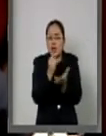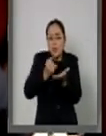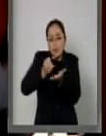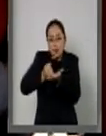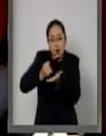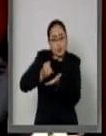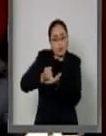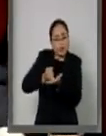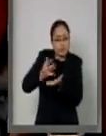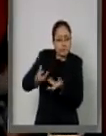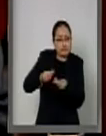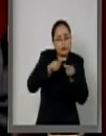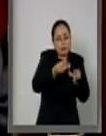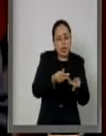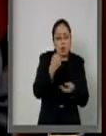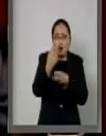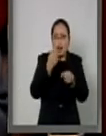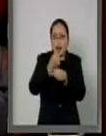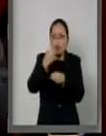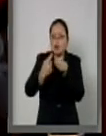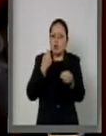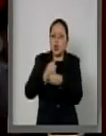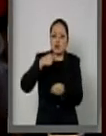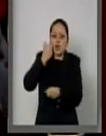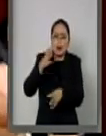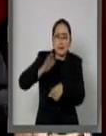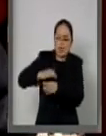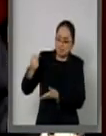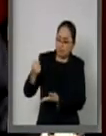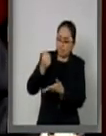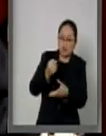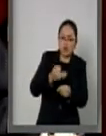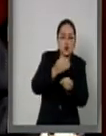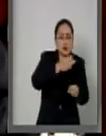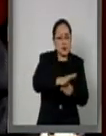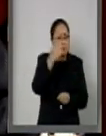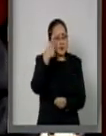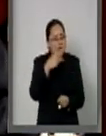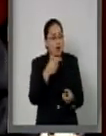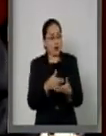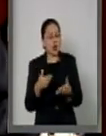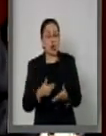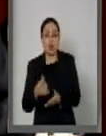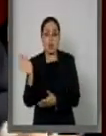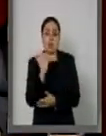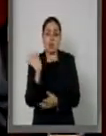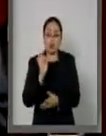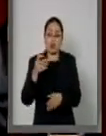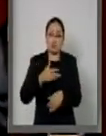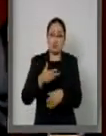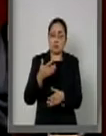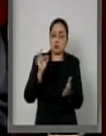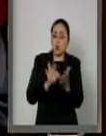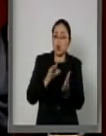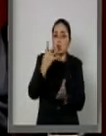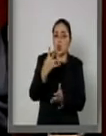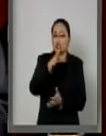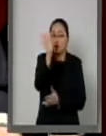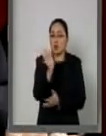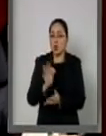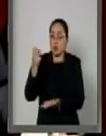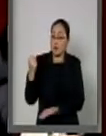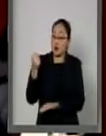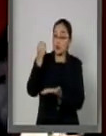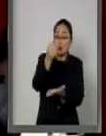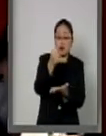Año con año buscamos hacer una asignación presupuestal que nos asegure que por lo pronto el punto cuatro por ciento de nuestro